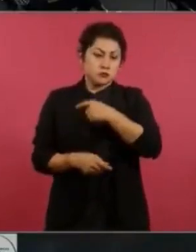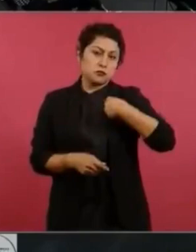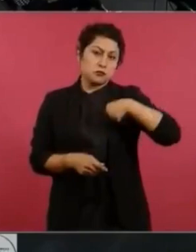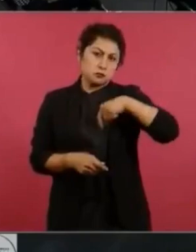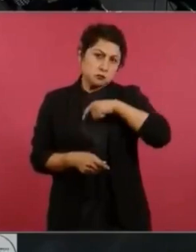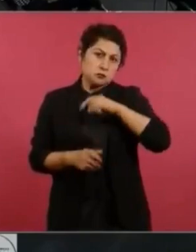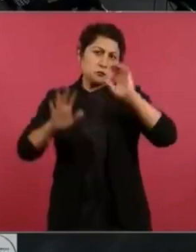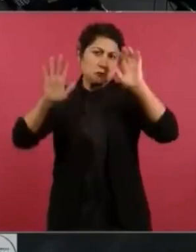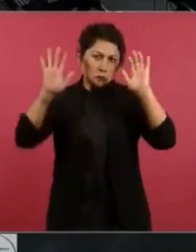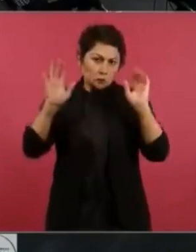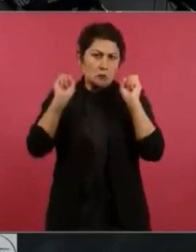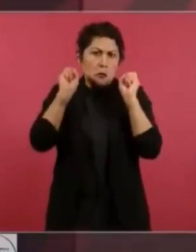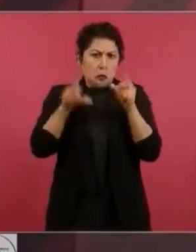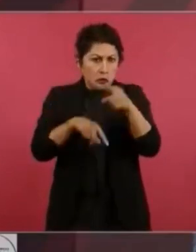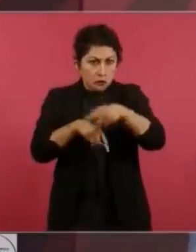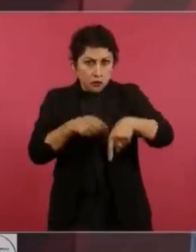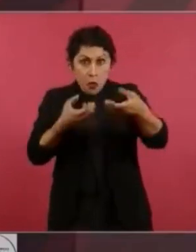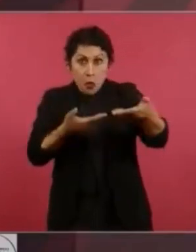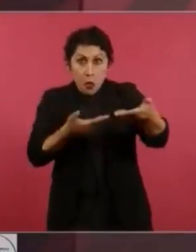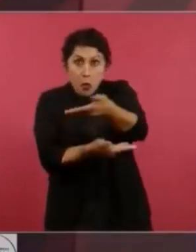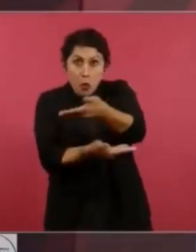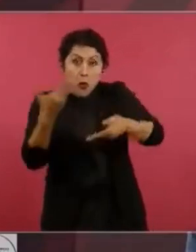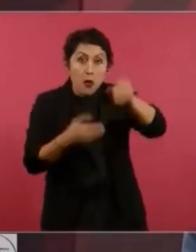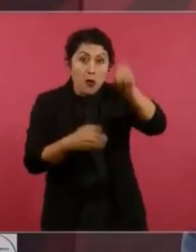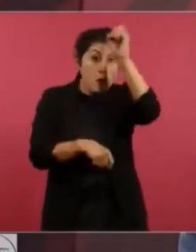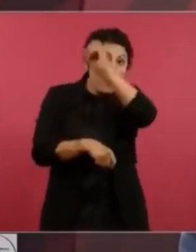Si se va a mejorar, si se va a enriquecer,